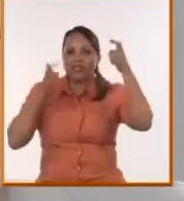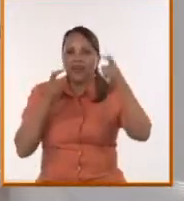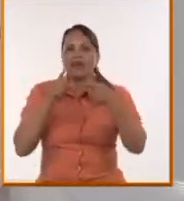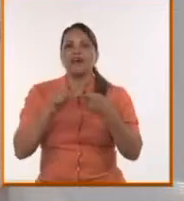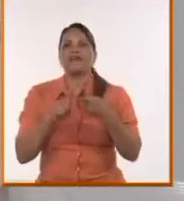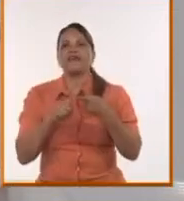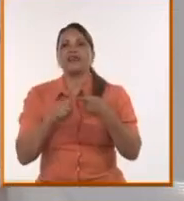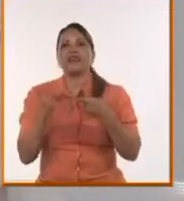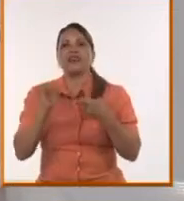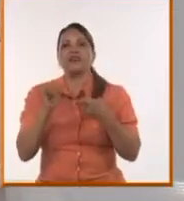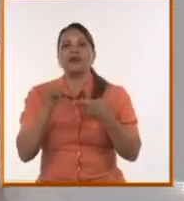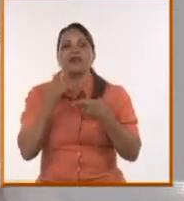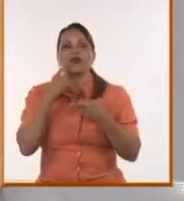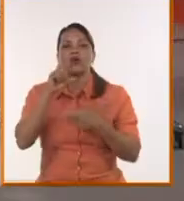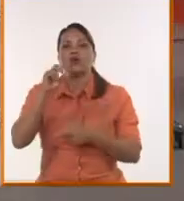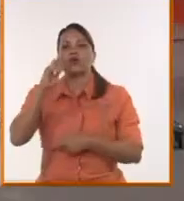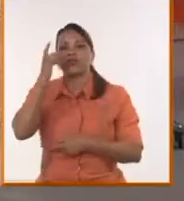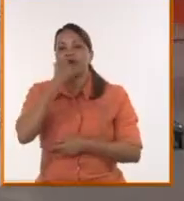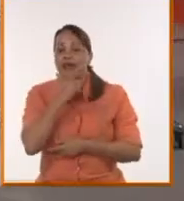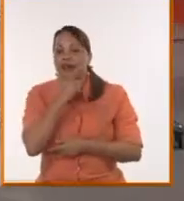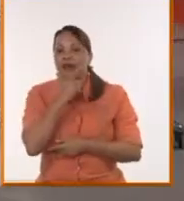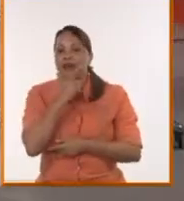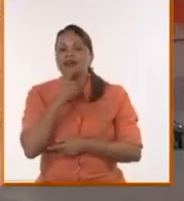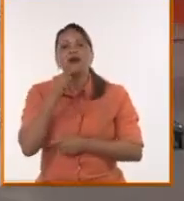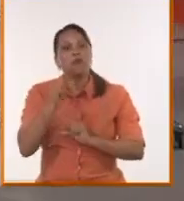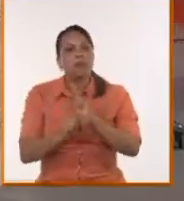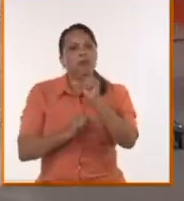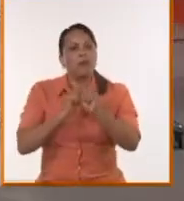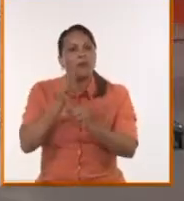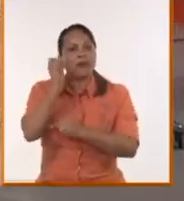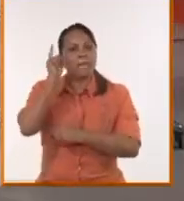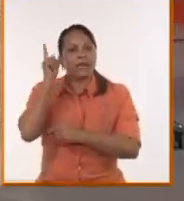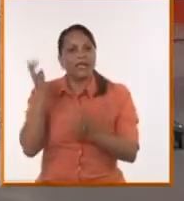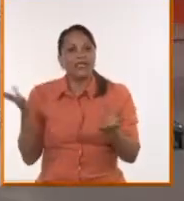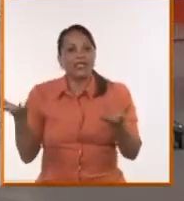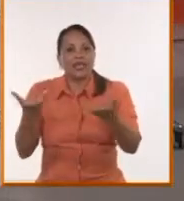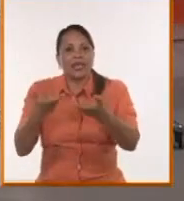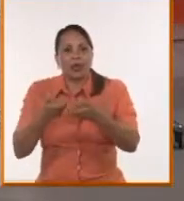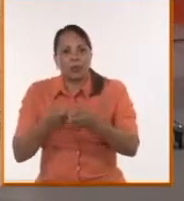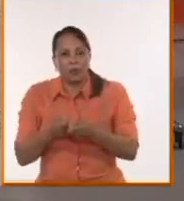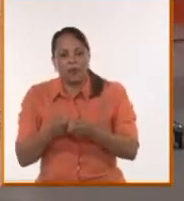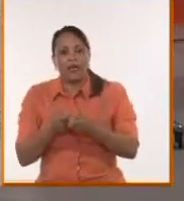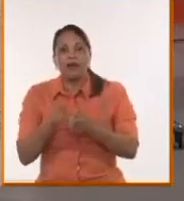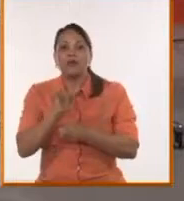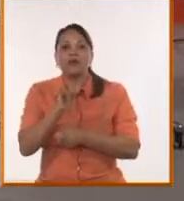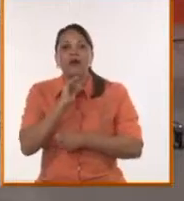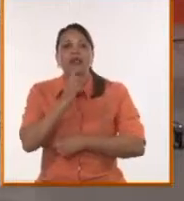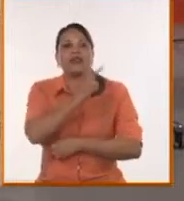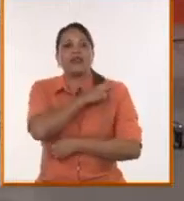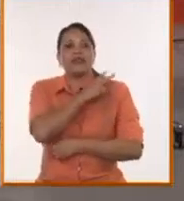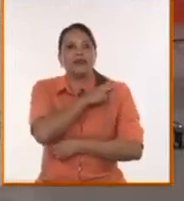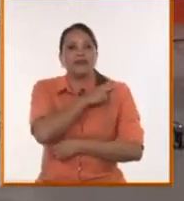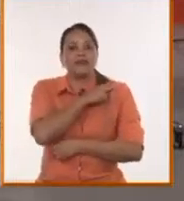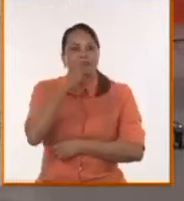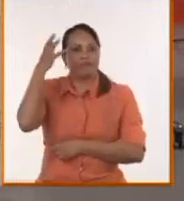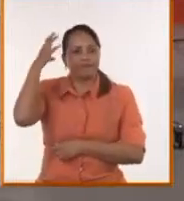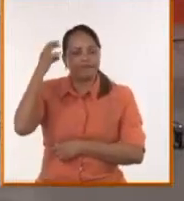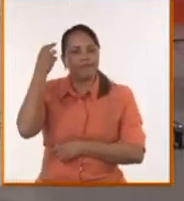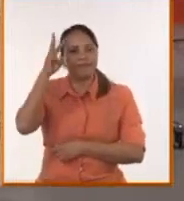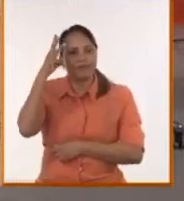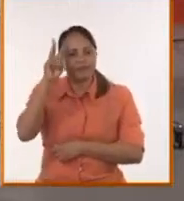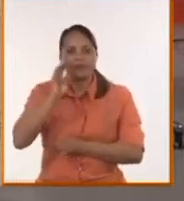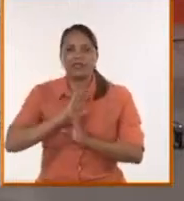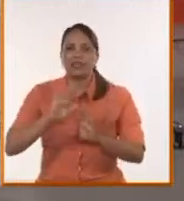sabatina también con Rafael Correa. Es decir, recupera esas experiencias, pero también él siendo jefe de gobierno de la Ciudad de México ya llevaba a cabo este